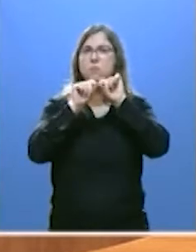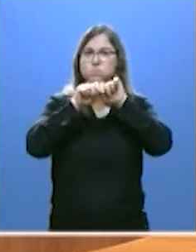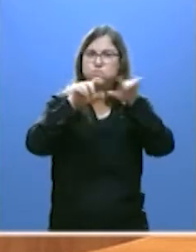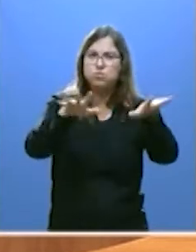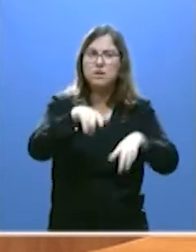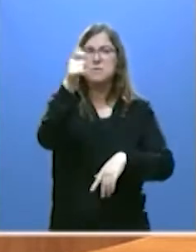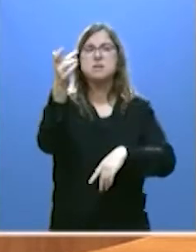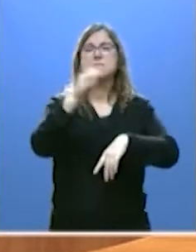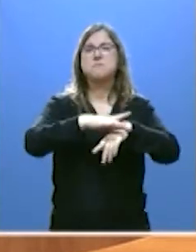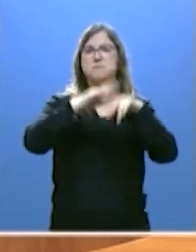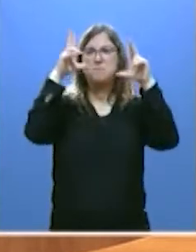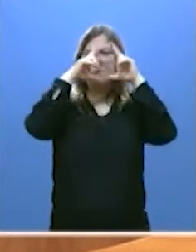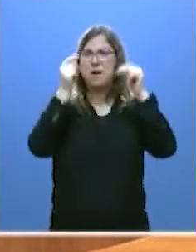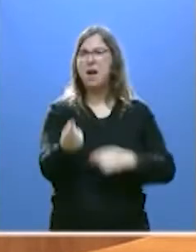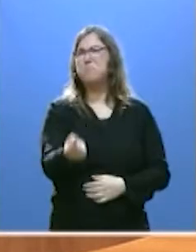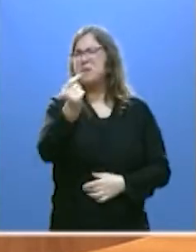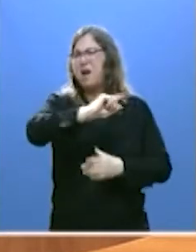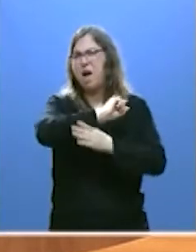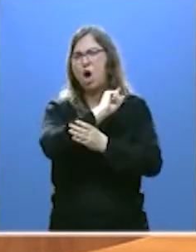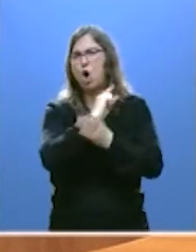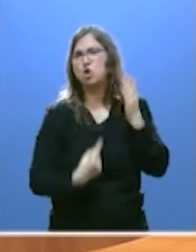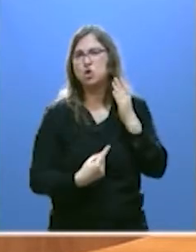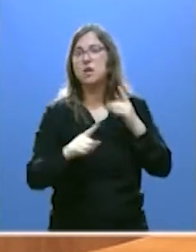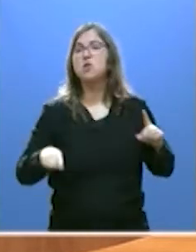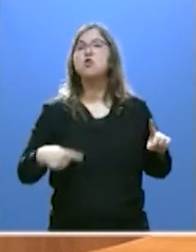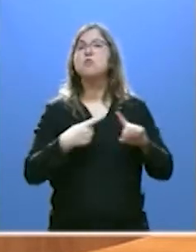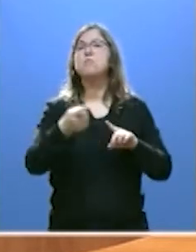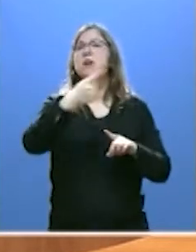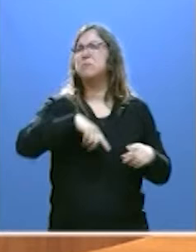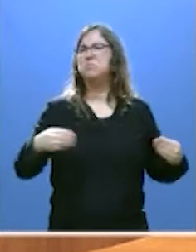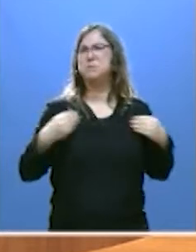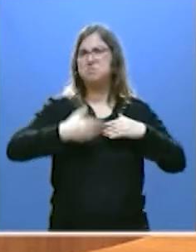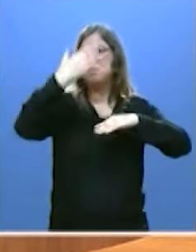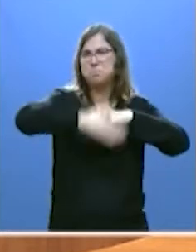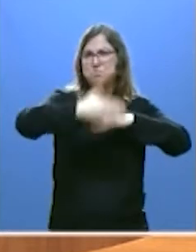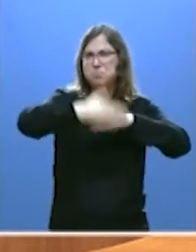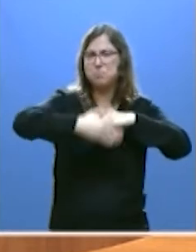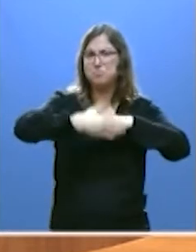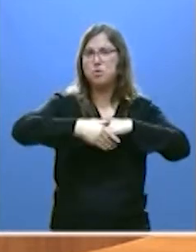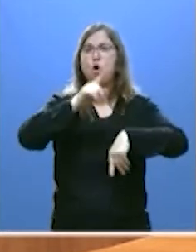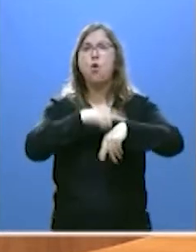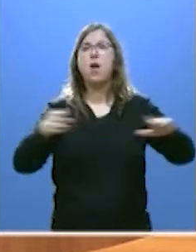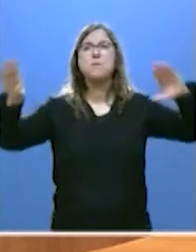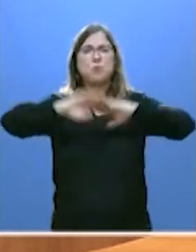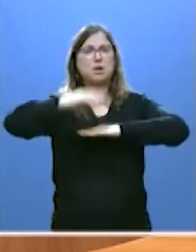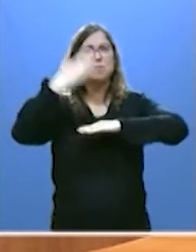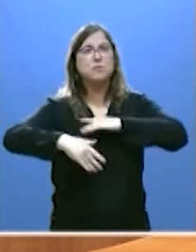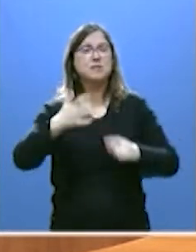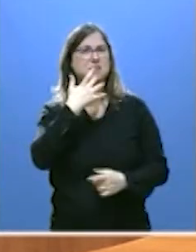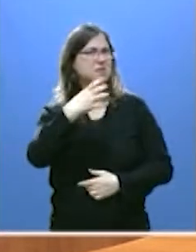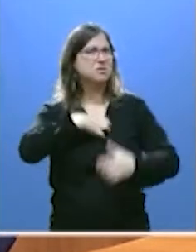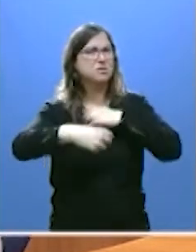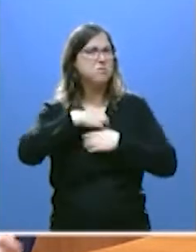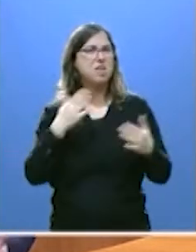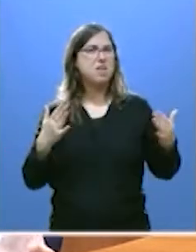sanitarios al borde del agotamiento, mientras vivimos con restricciones, con toque de queda, sin la posibilidad